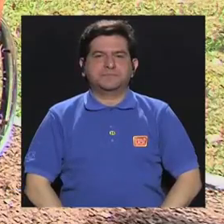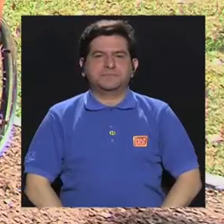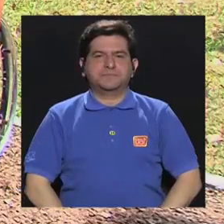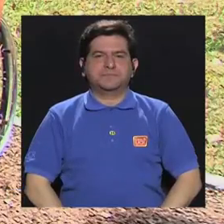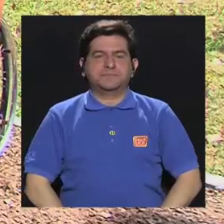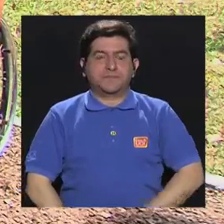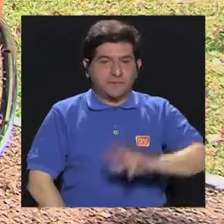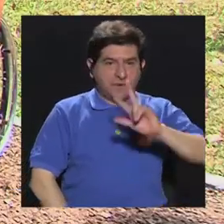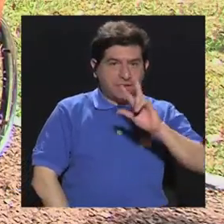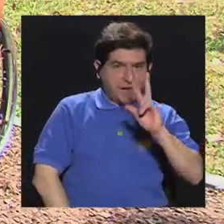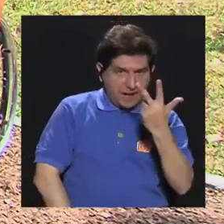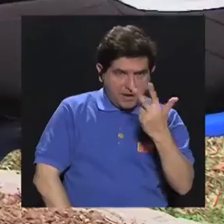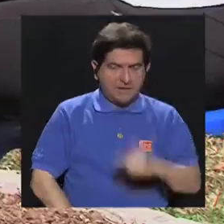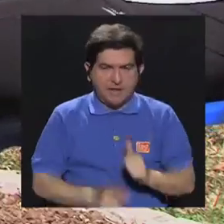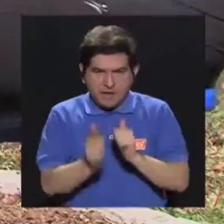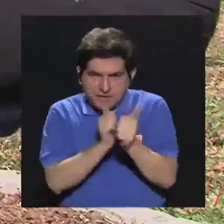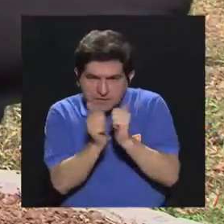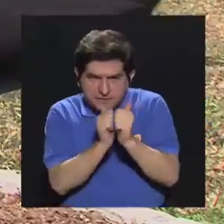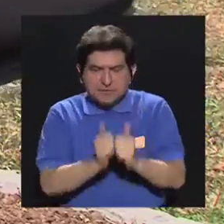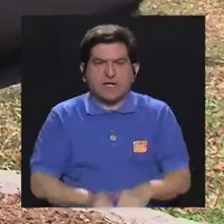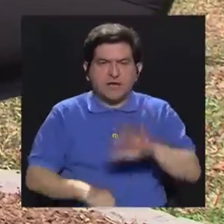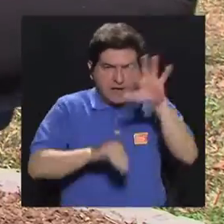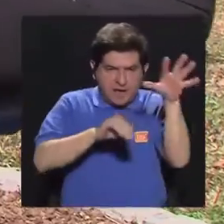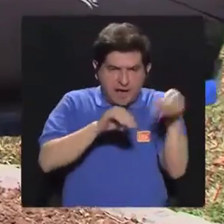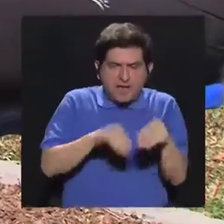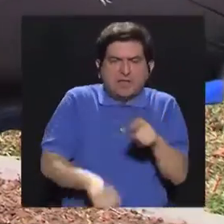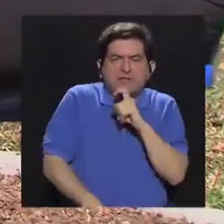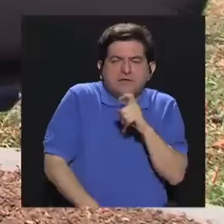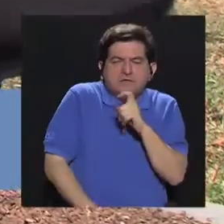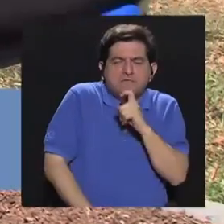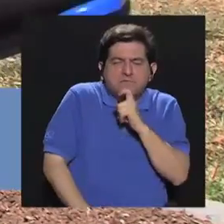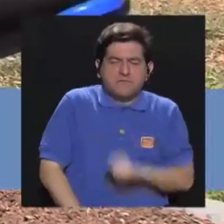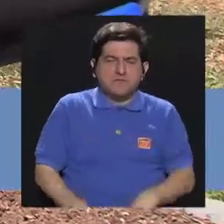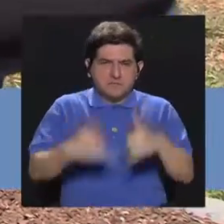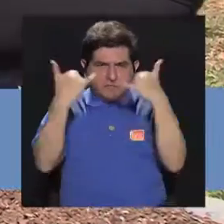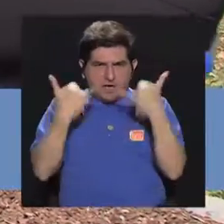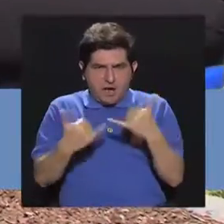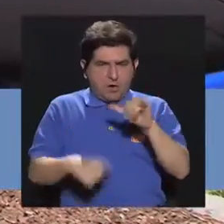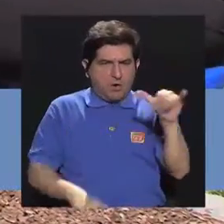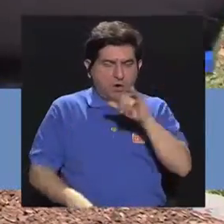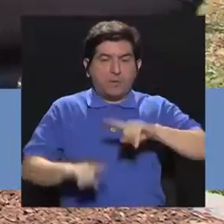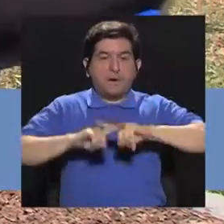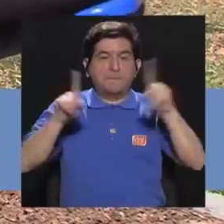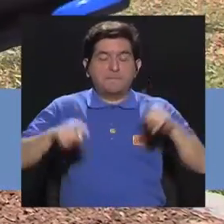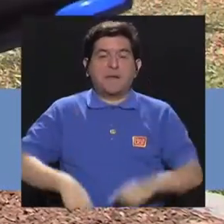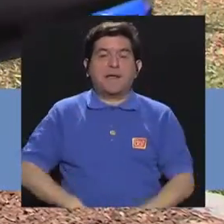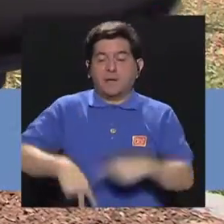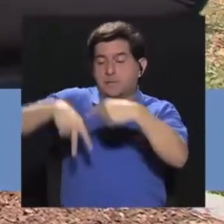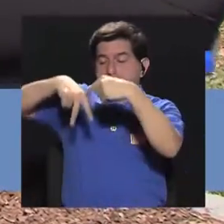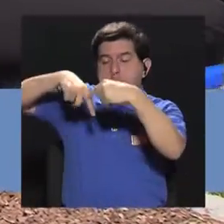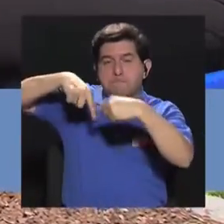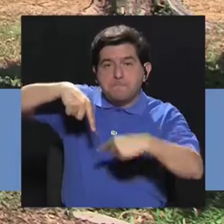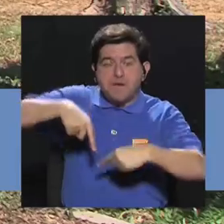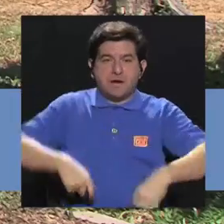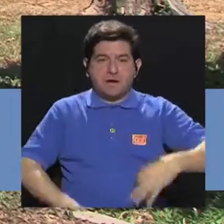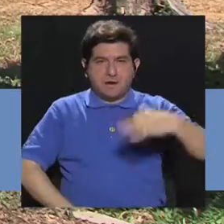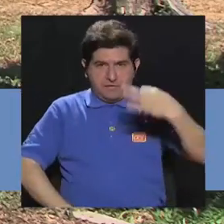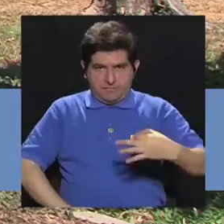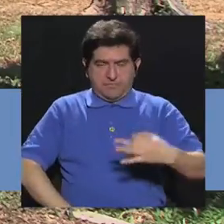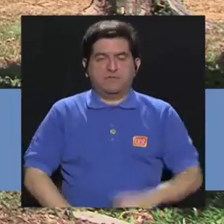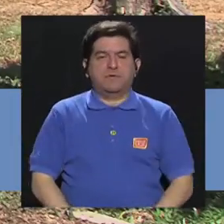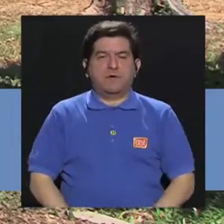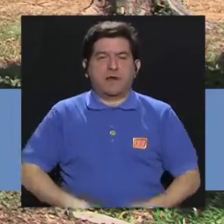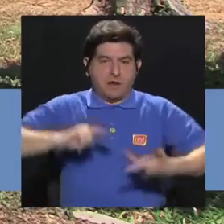Vamos a hacer el tercer ejercicio. Para incorporarle un poquito más de dificultad vamos a hacer este mismo ejercicio pero con una pierna estirada. Que la pierna